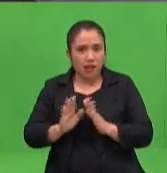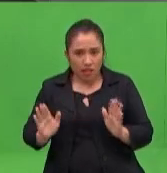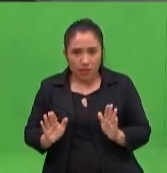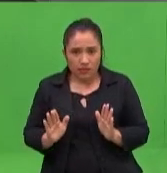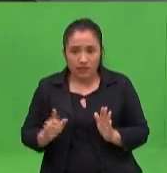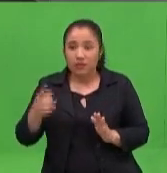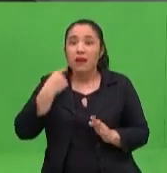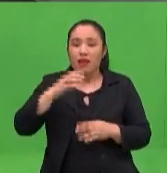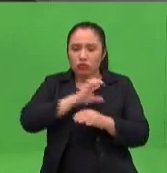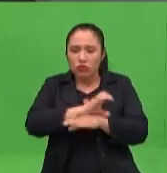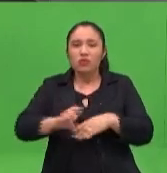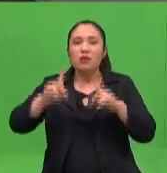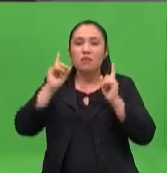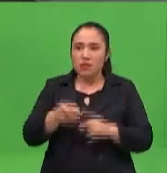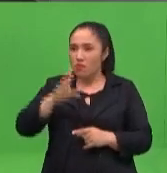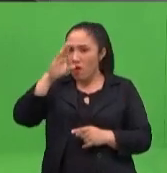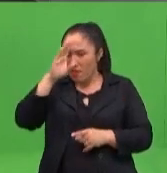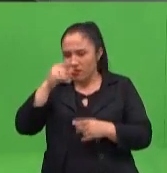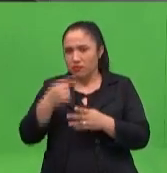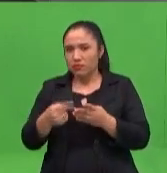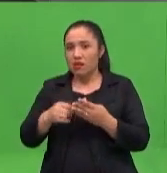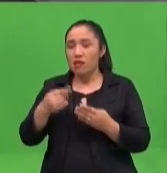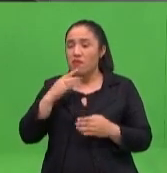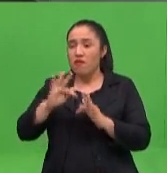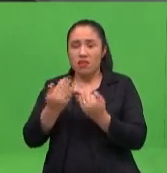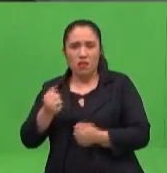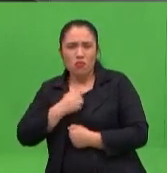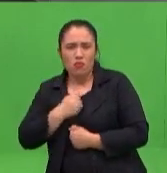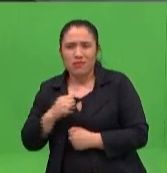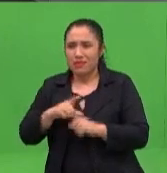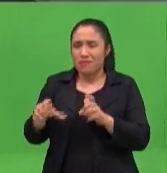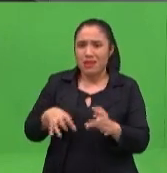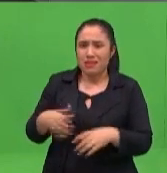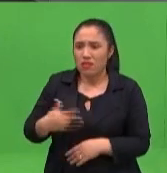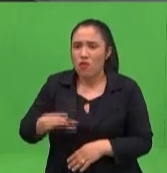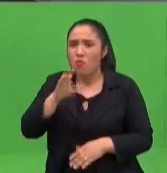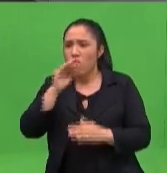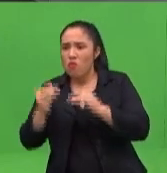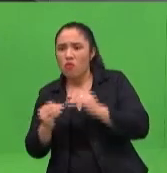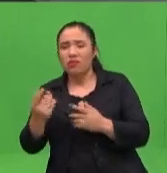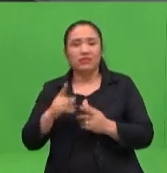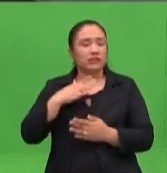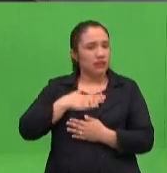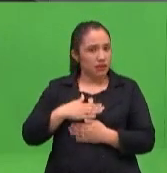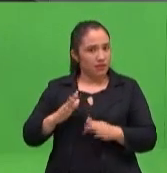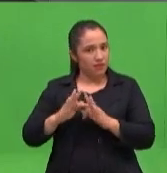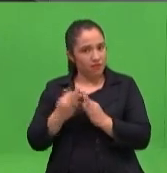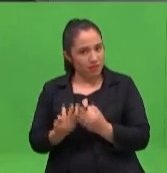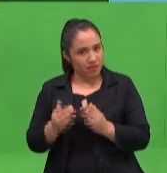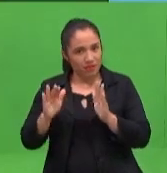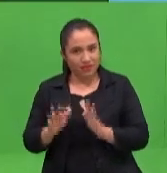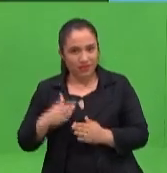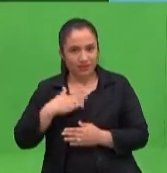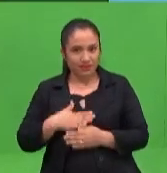seguir en ese ritmo. Pero no tienen que preocuparse las familias de la evaluación. Más bien sería como